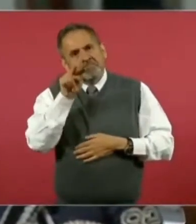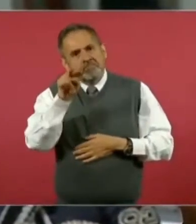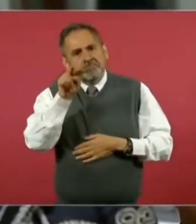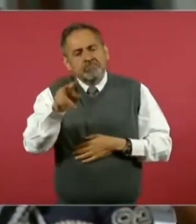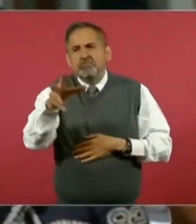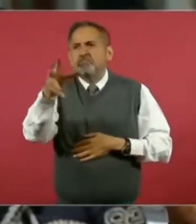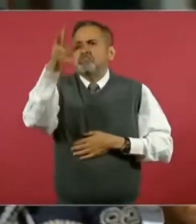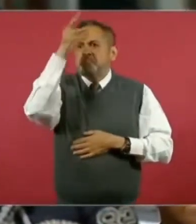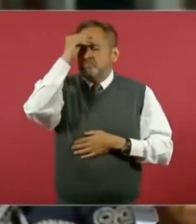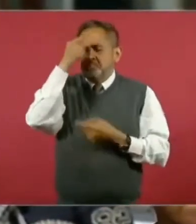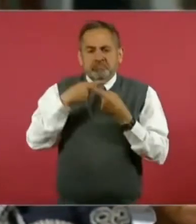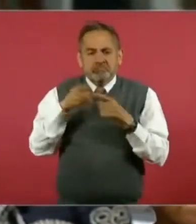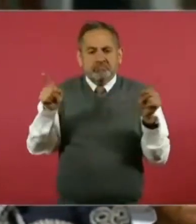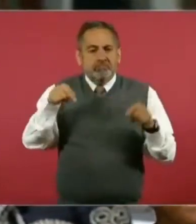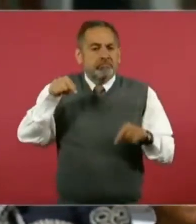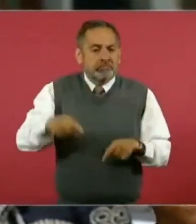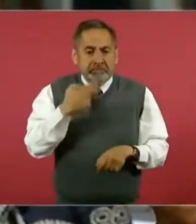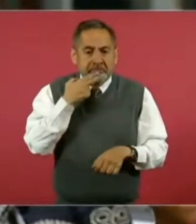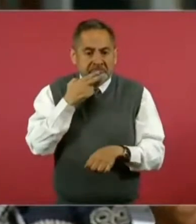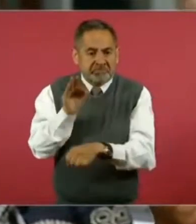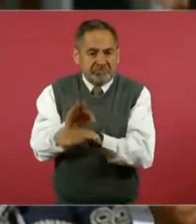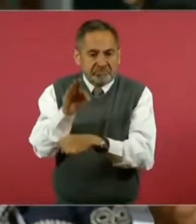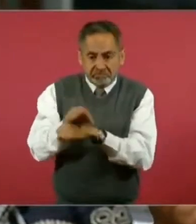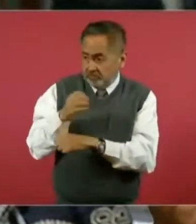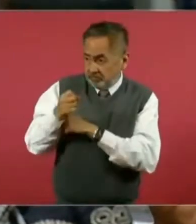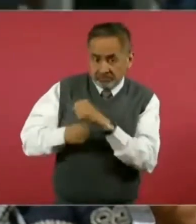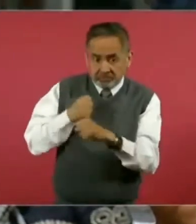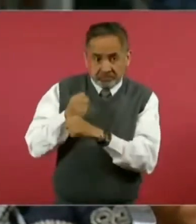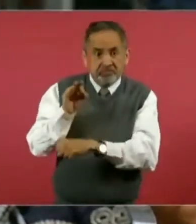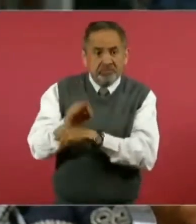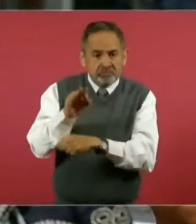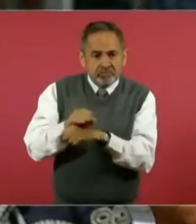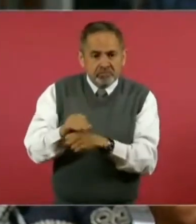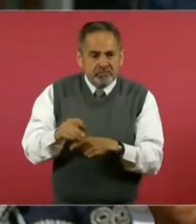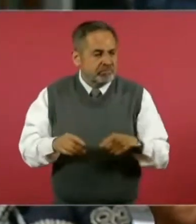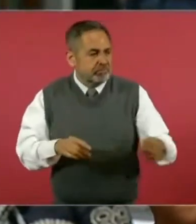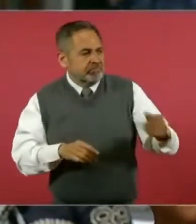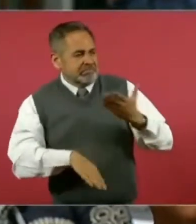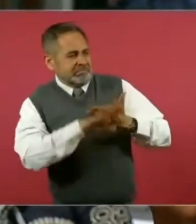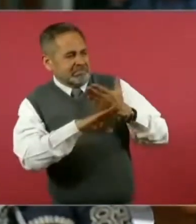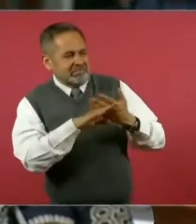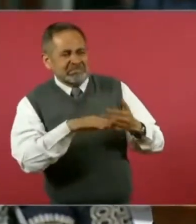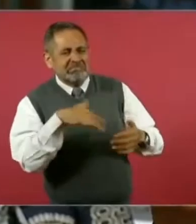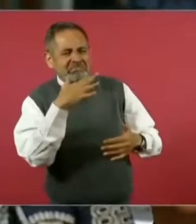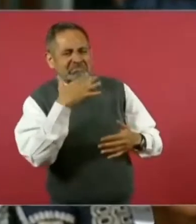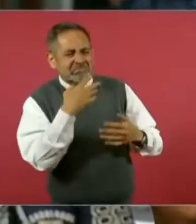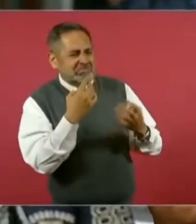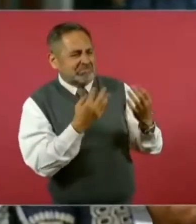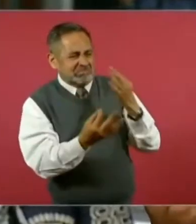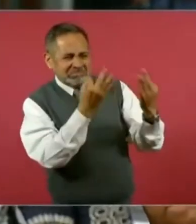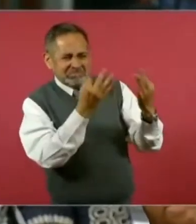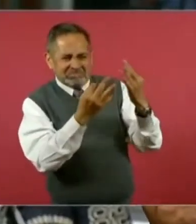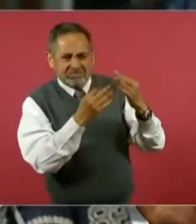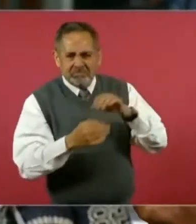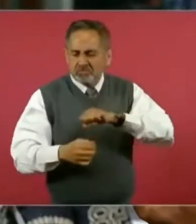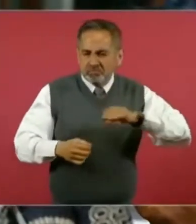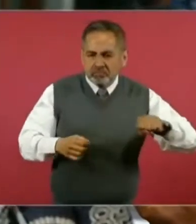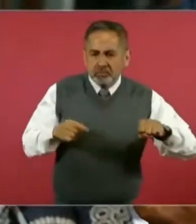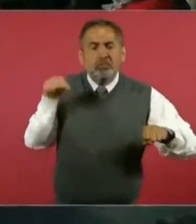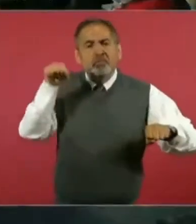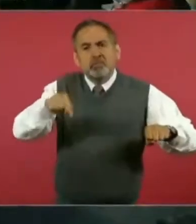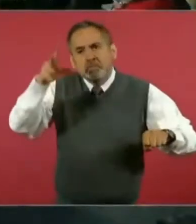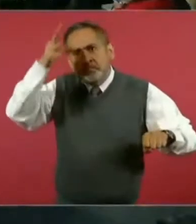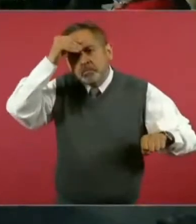trinchera importantísima en estos años contra la derecha y su guerra sucia. uno viene aquí